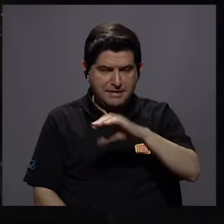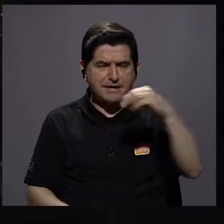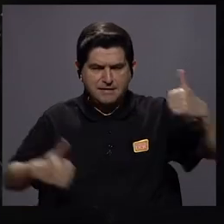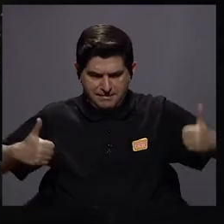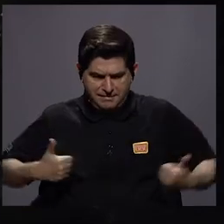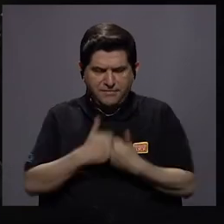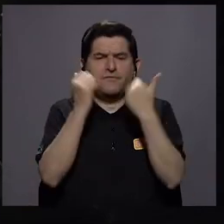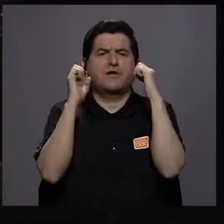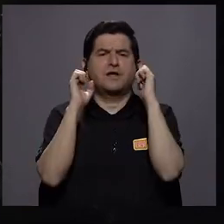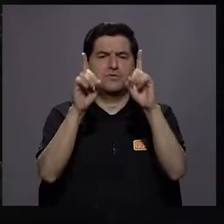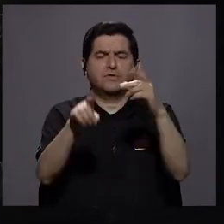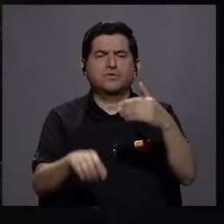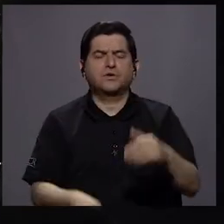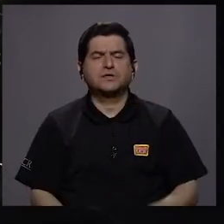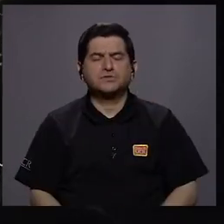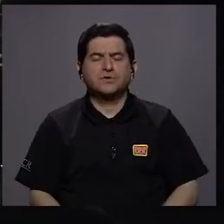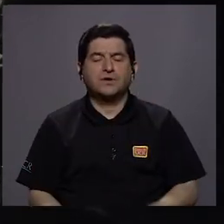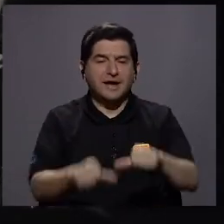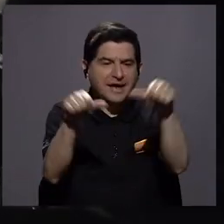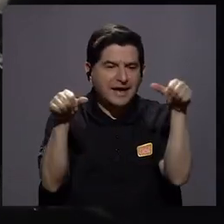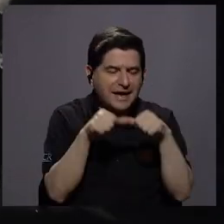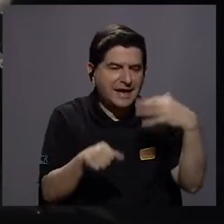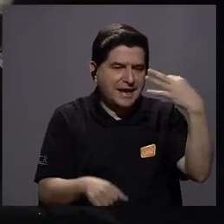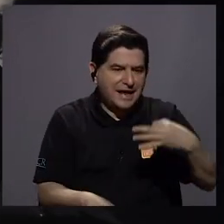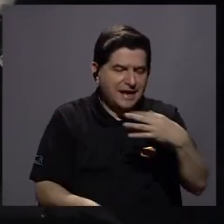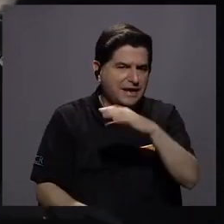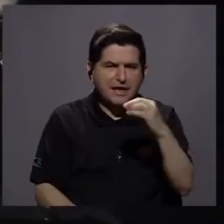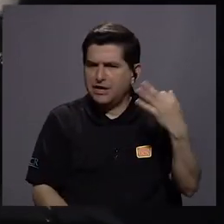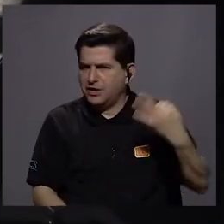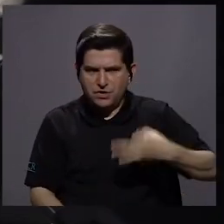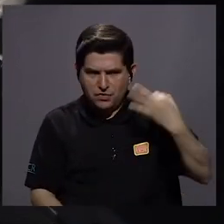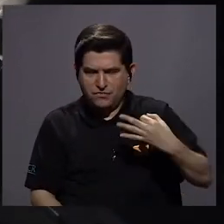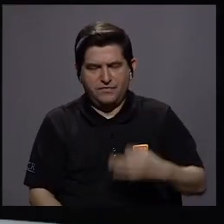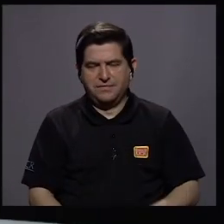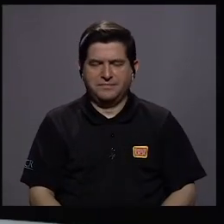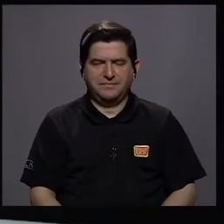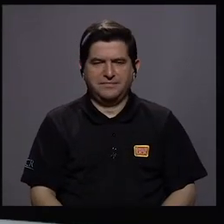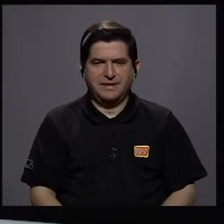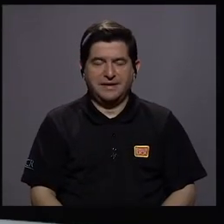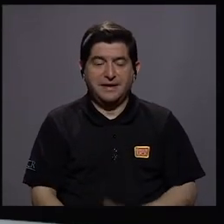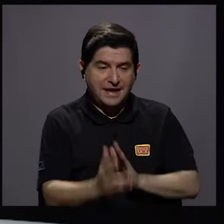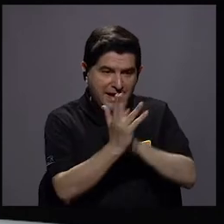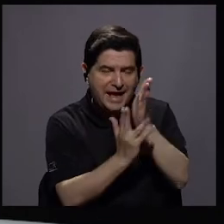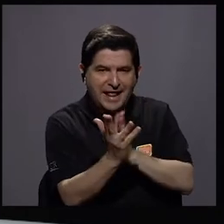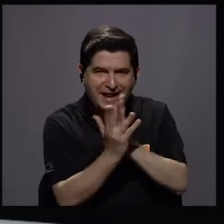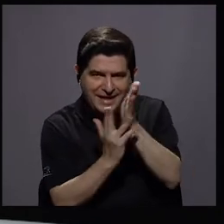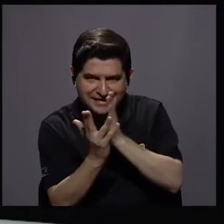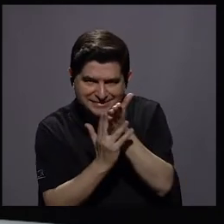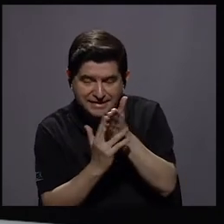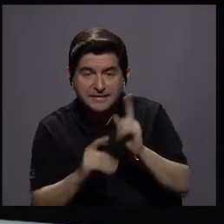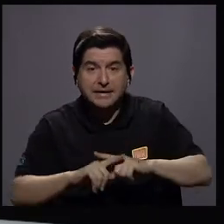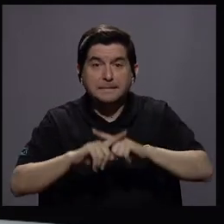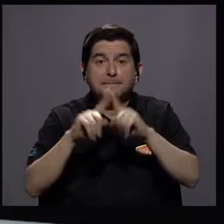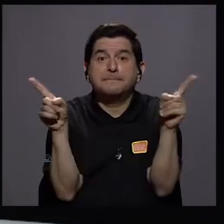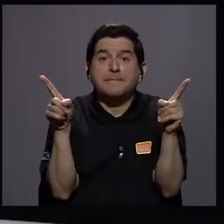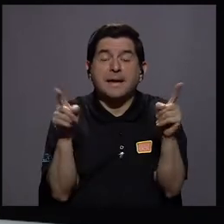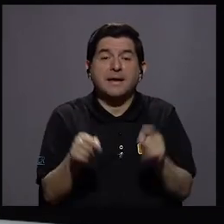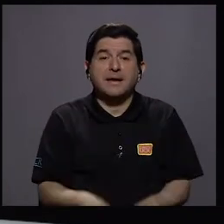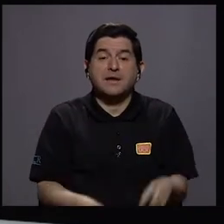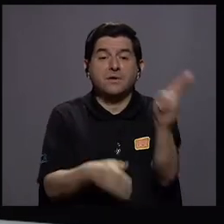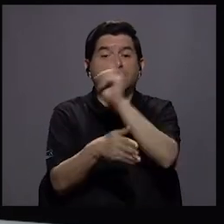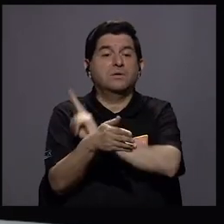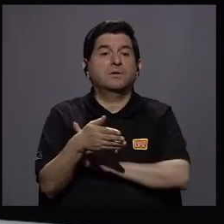tiene la educación formal y también la educación no formal, la casa, en el acceso. Pero cuando llega a la